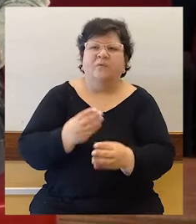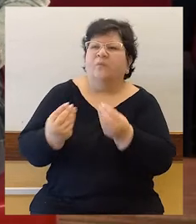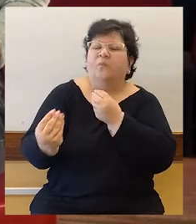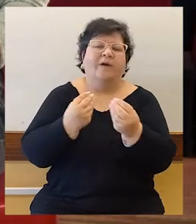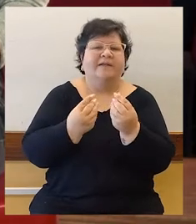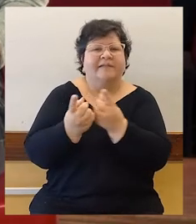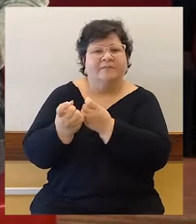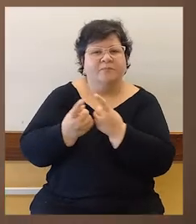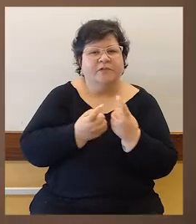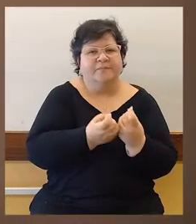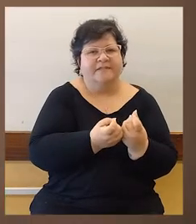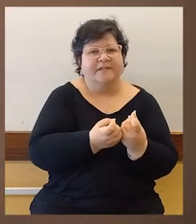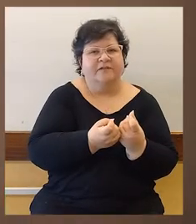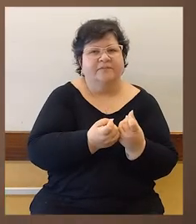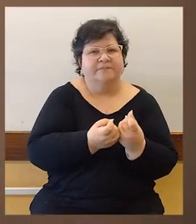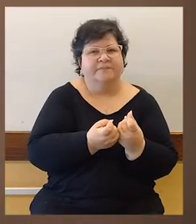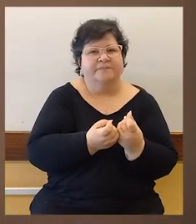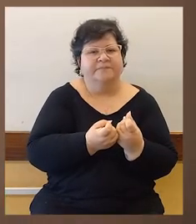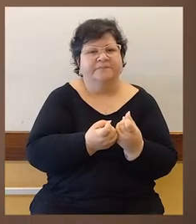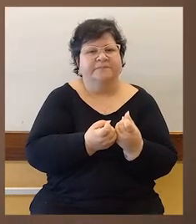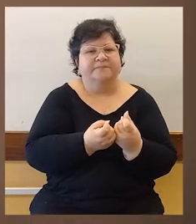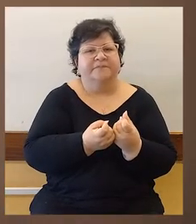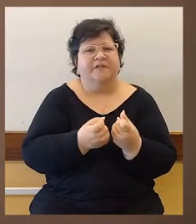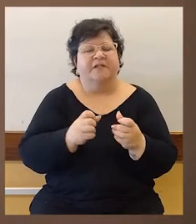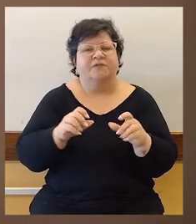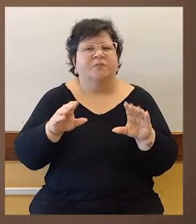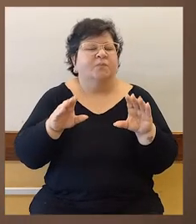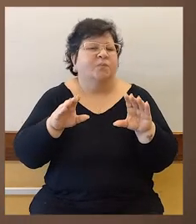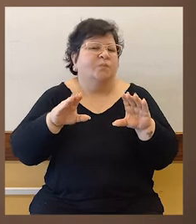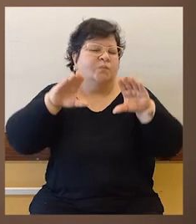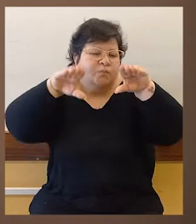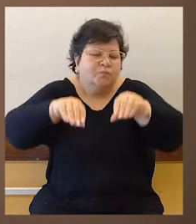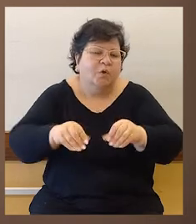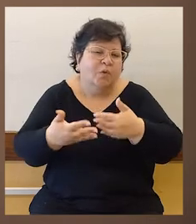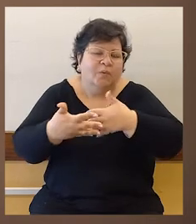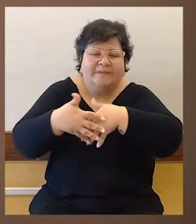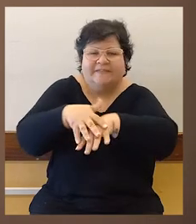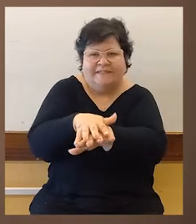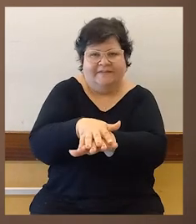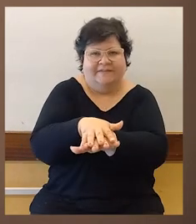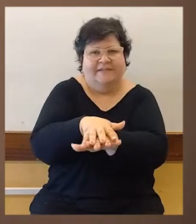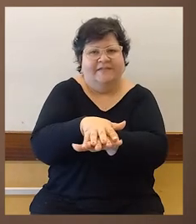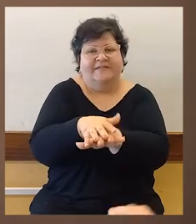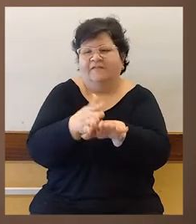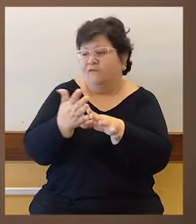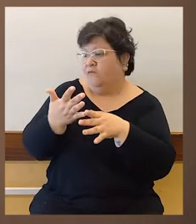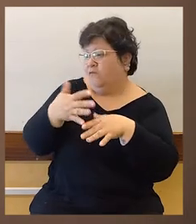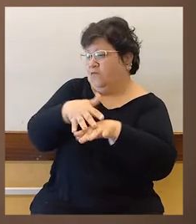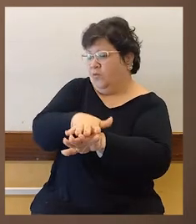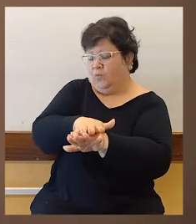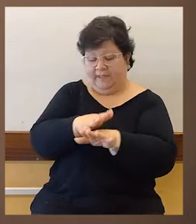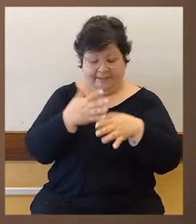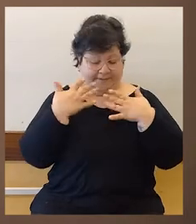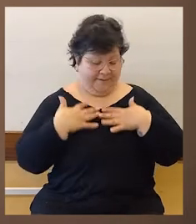quiero ir. Es un todo integrado, ¿no? Involucra el cuerpo, la mente,